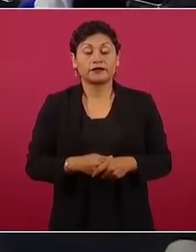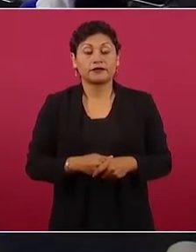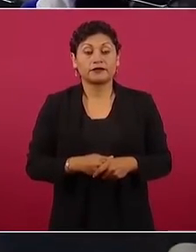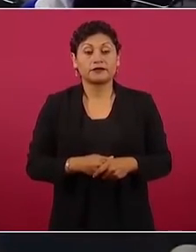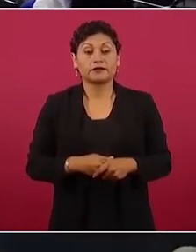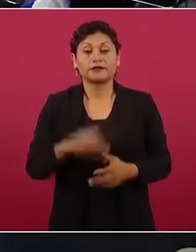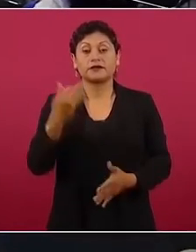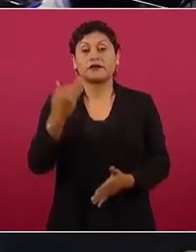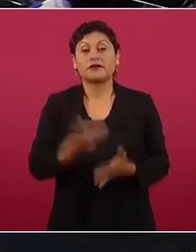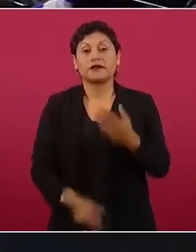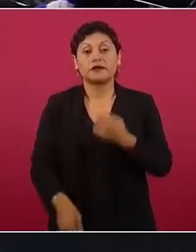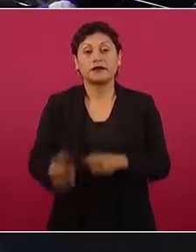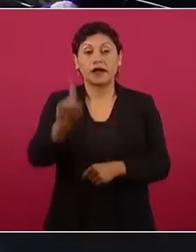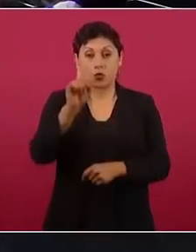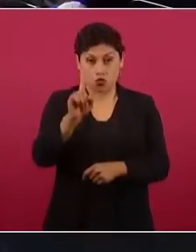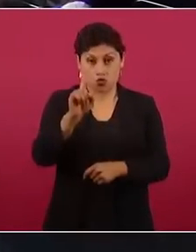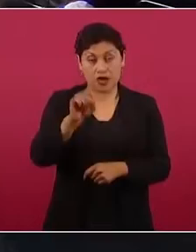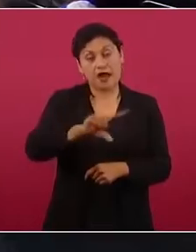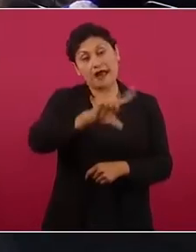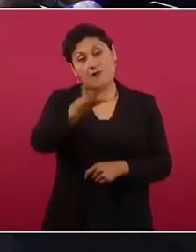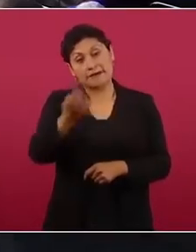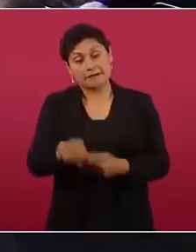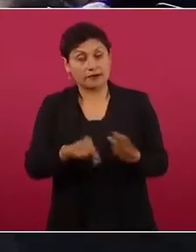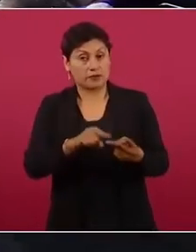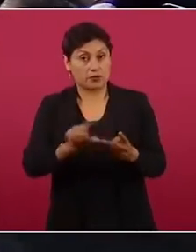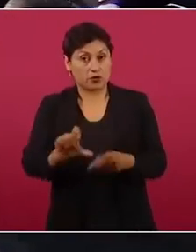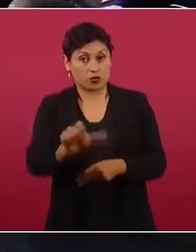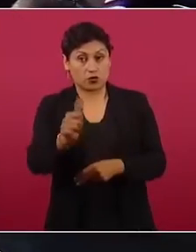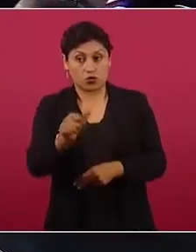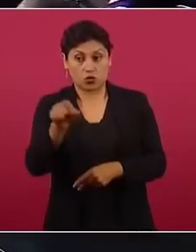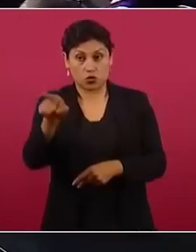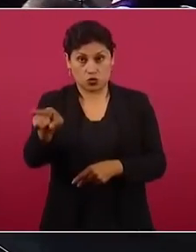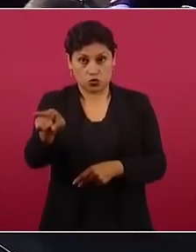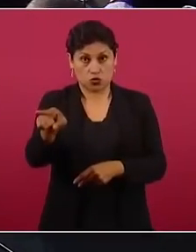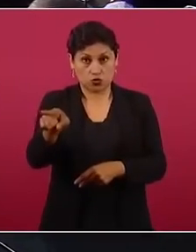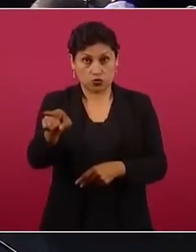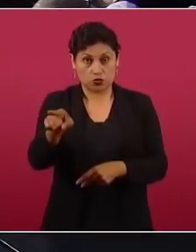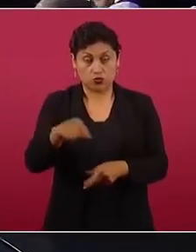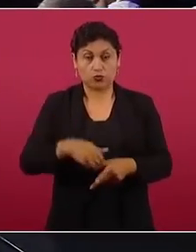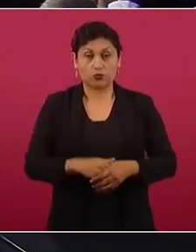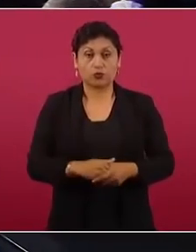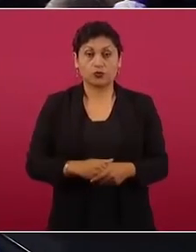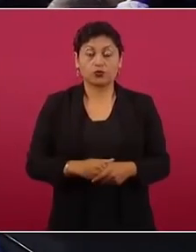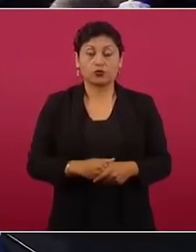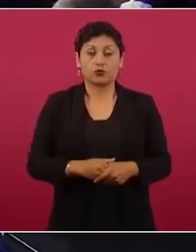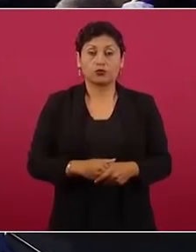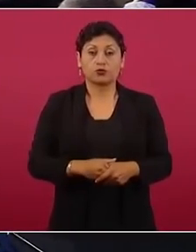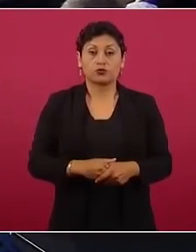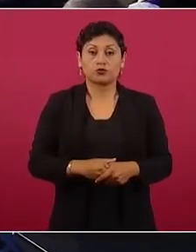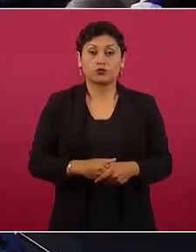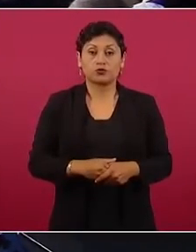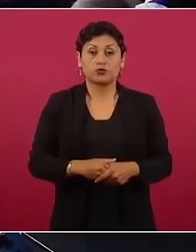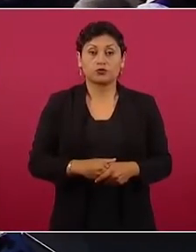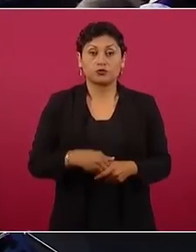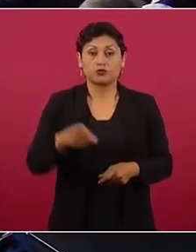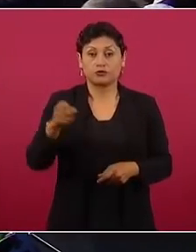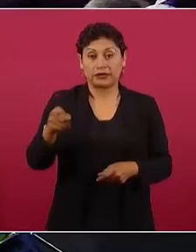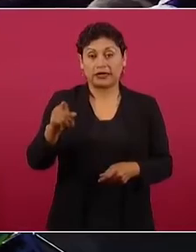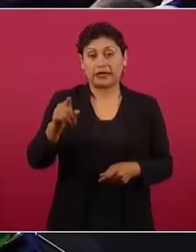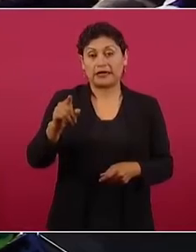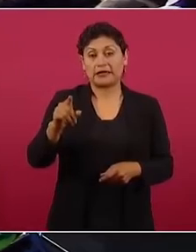Falta una, compañera, y luego tú que fuiste es el que planteaste lo de Segalmex.